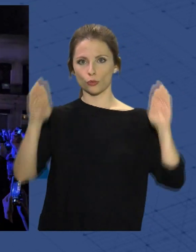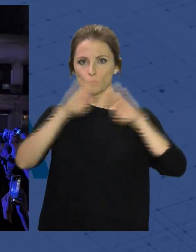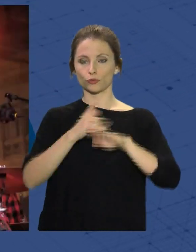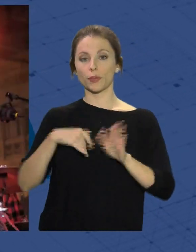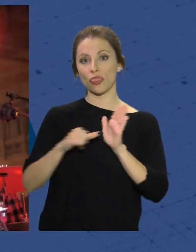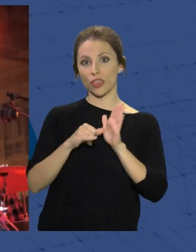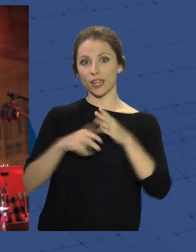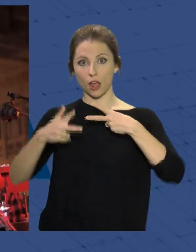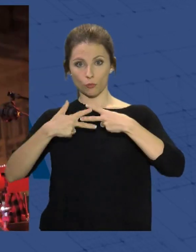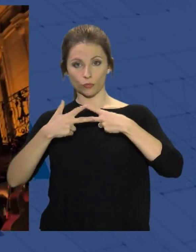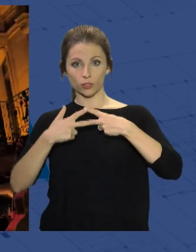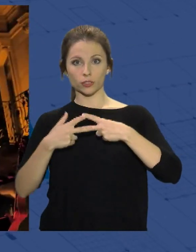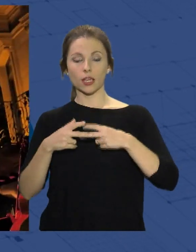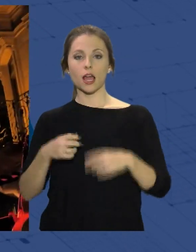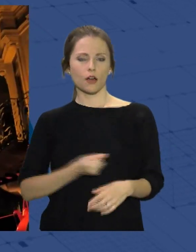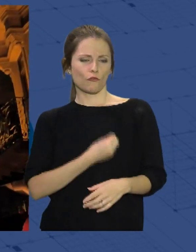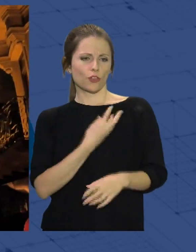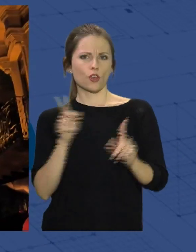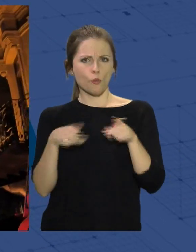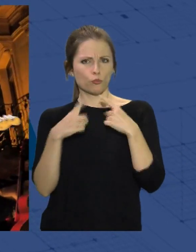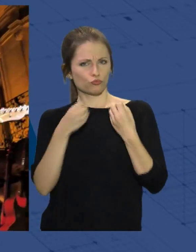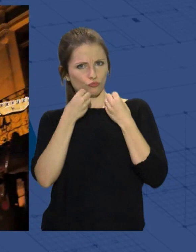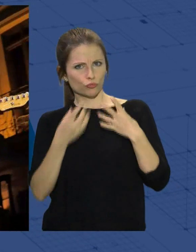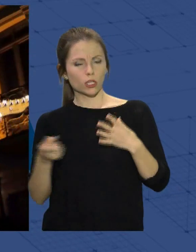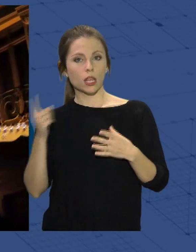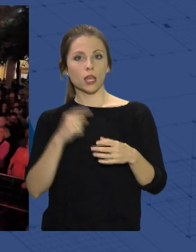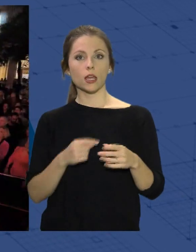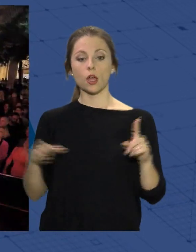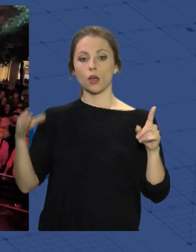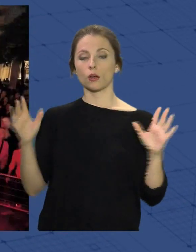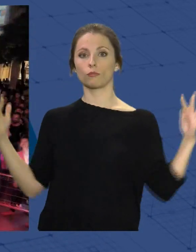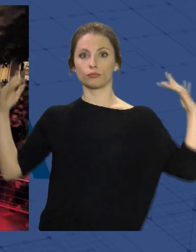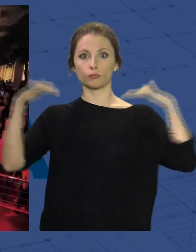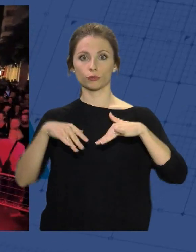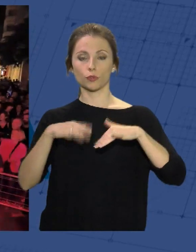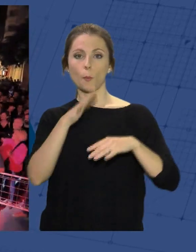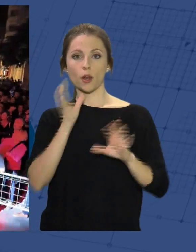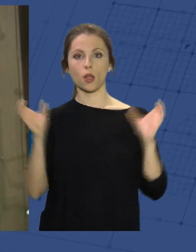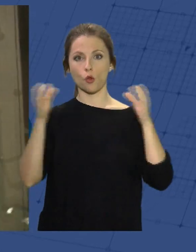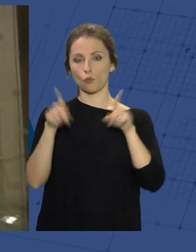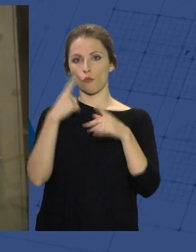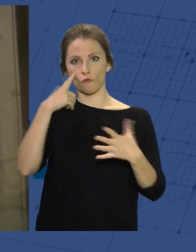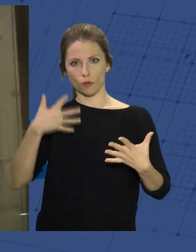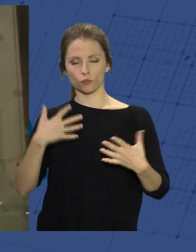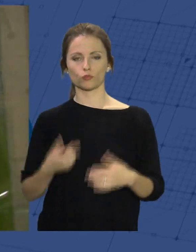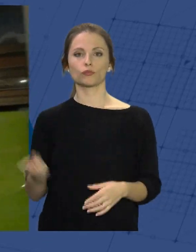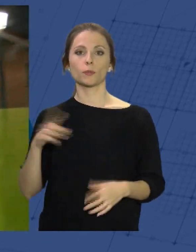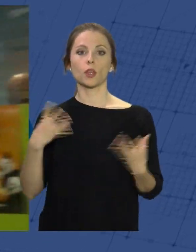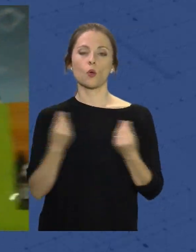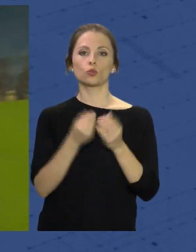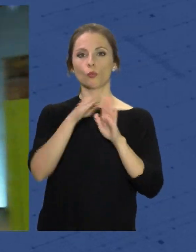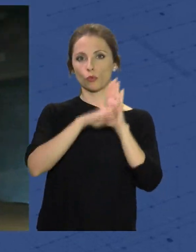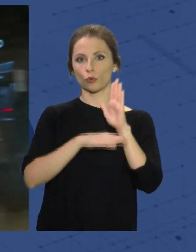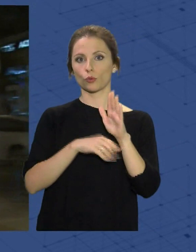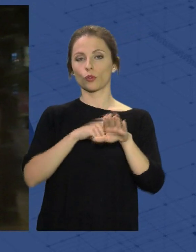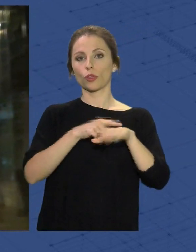Puerta de Purchena, los amantes de la mona música se encontraban para disfrutar del concierto de los ositóricos Burning. Junto a una amplia programación, desde las